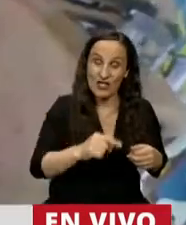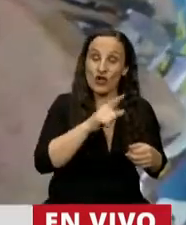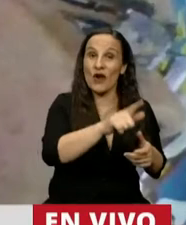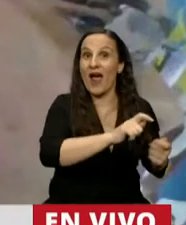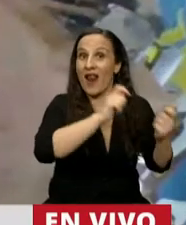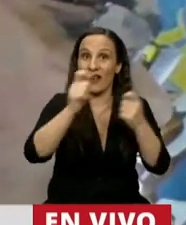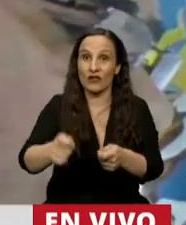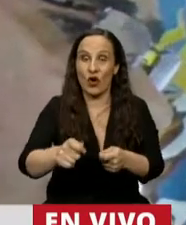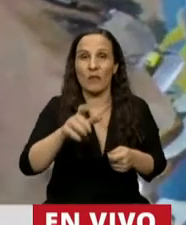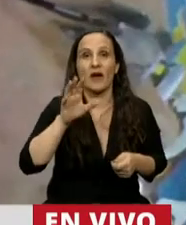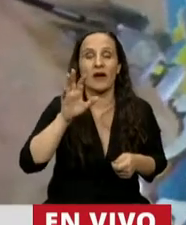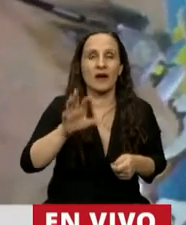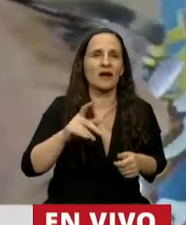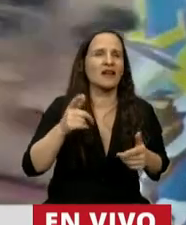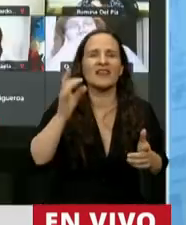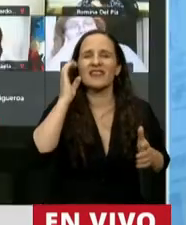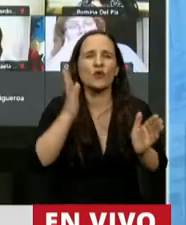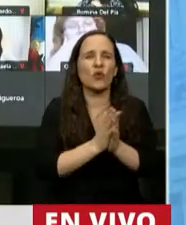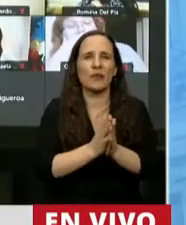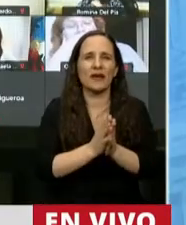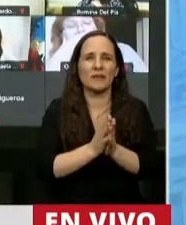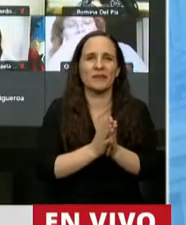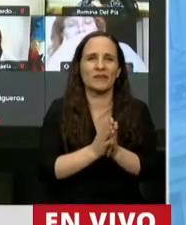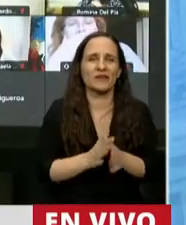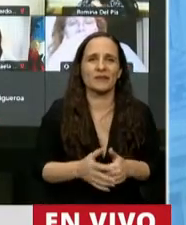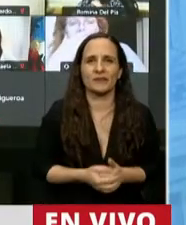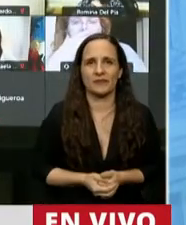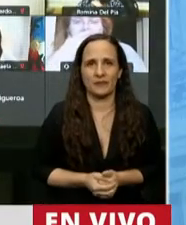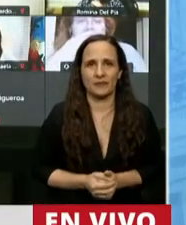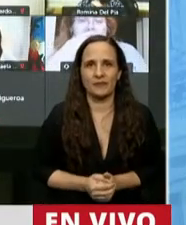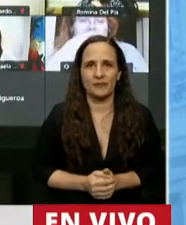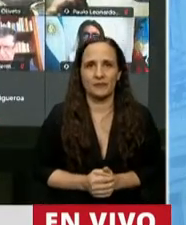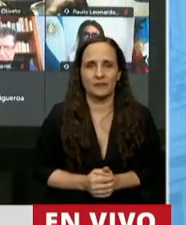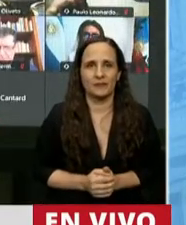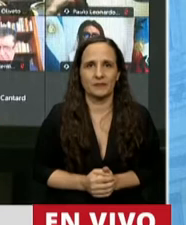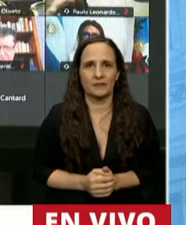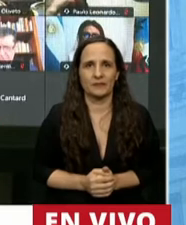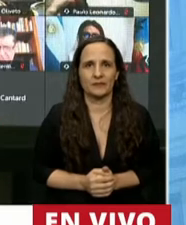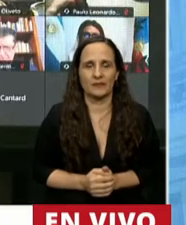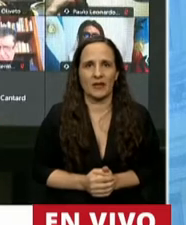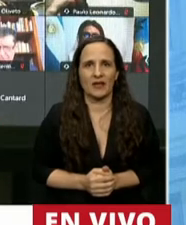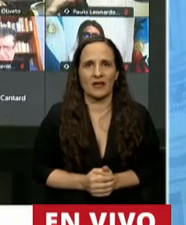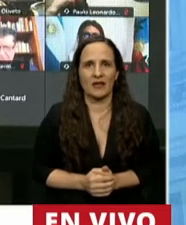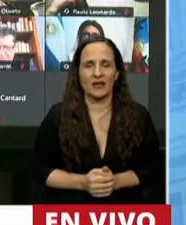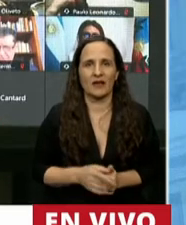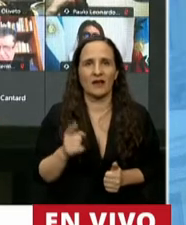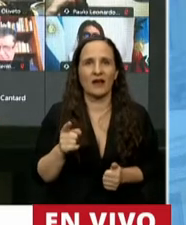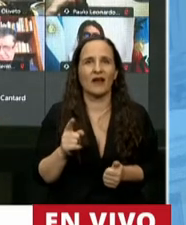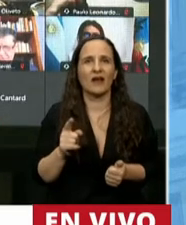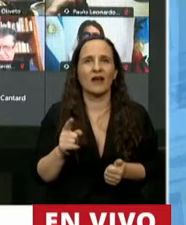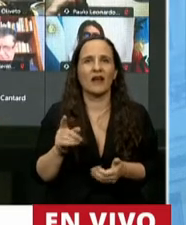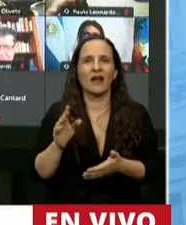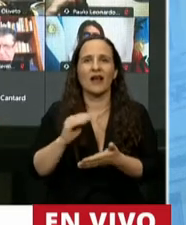a la Ciudad Autónoma de Buenos Aires... Disculpe, disculpe, diputado. Está en uso de la palabra el miembro